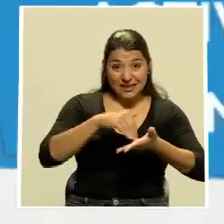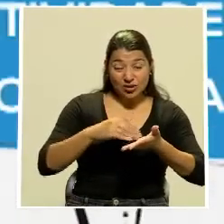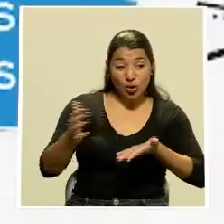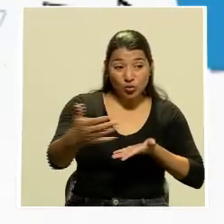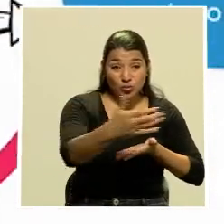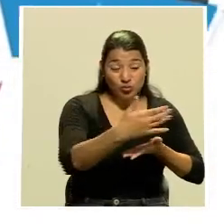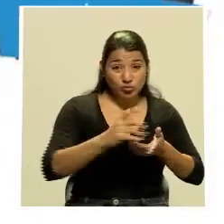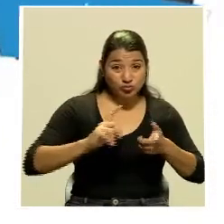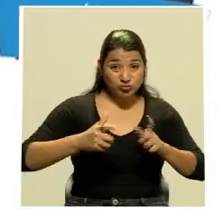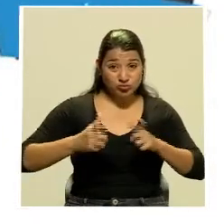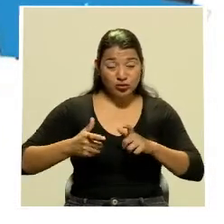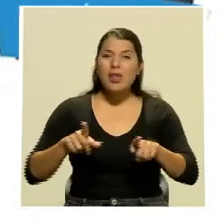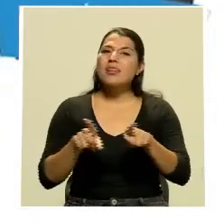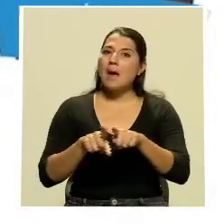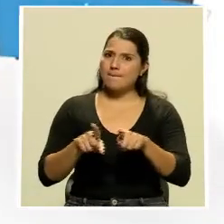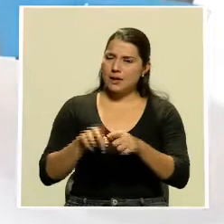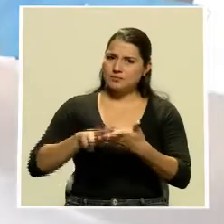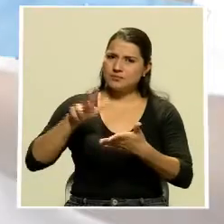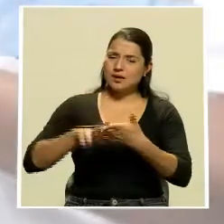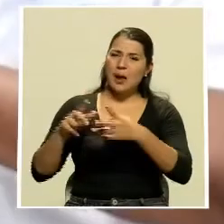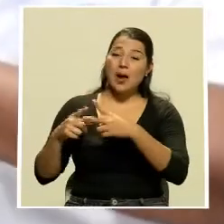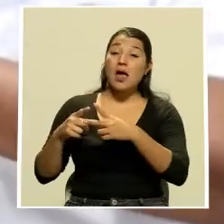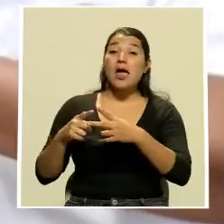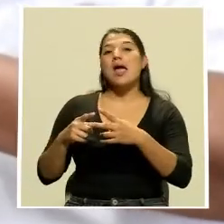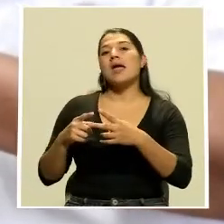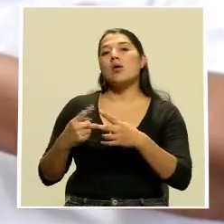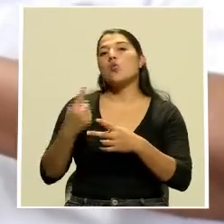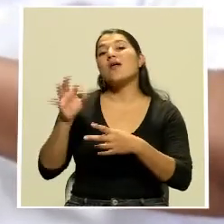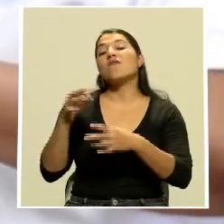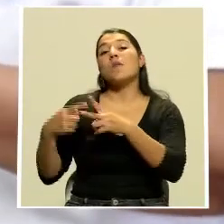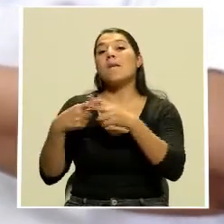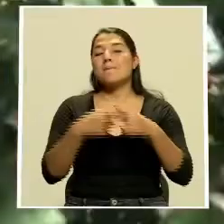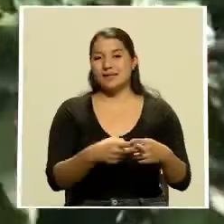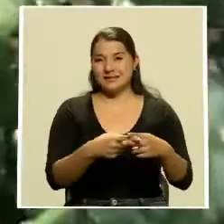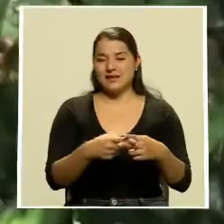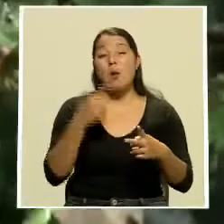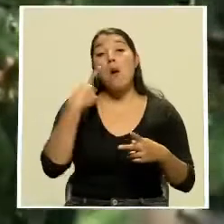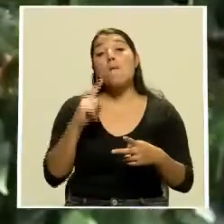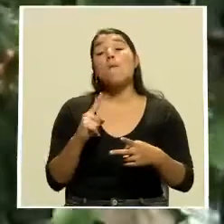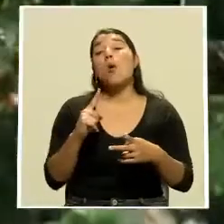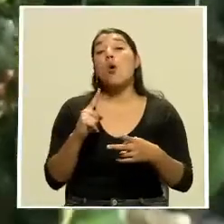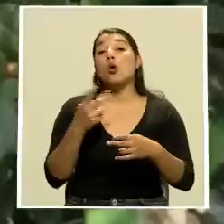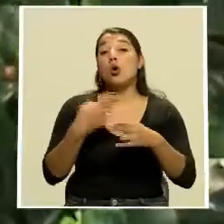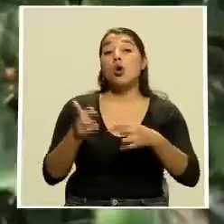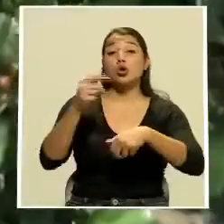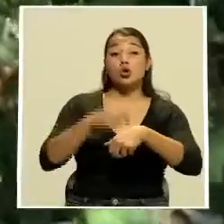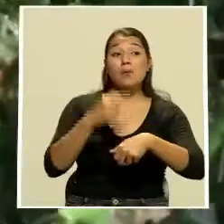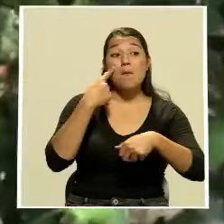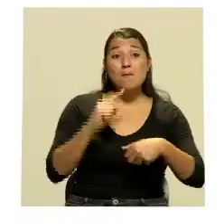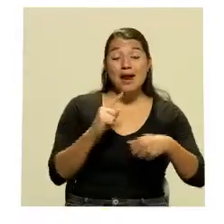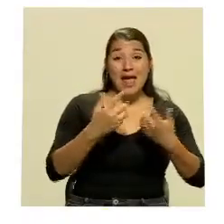crédito en marcha, el cual constituye una línea de crédito de operación única y por un periodo de tiempo para pequeños y medianos